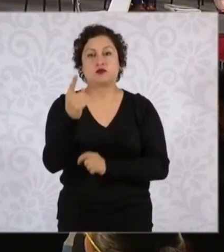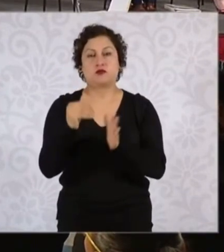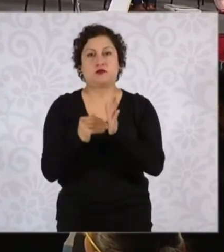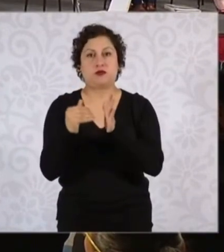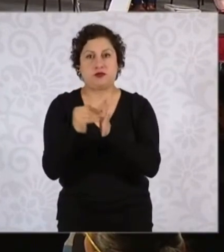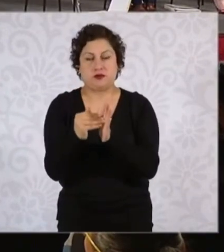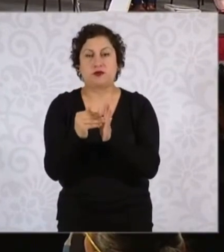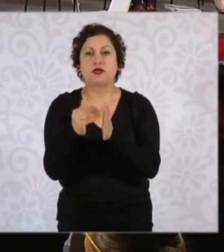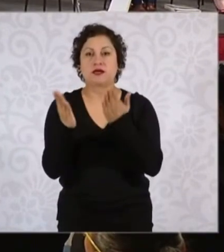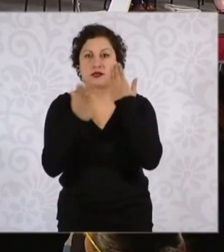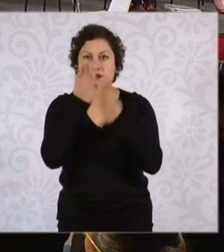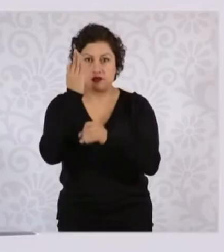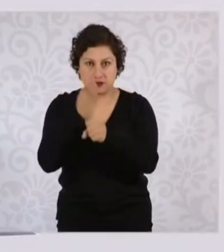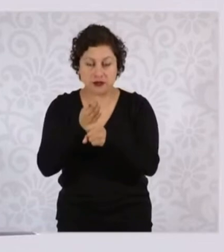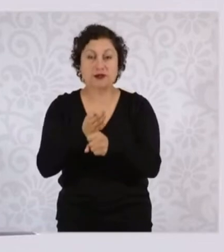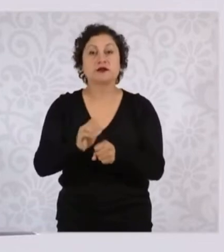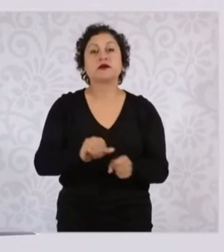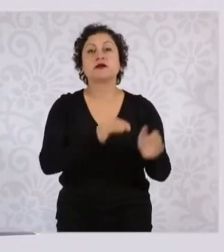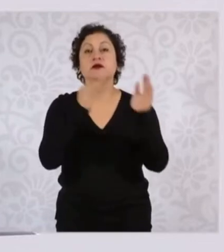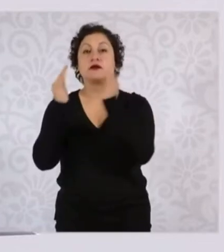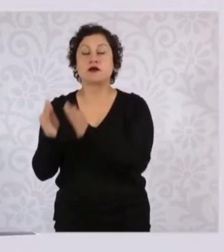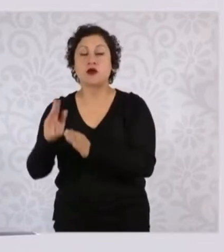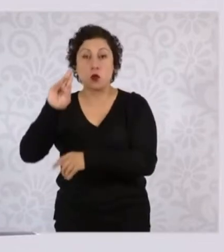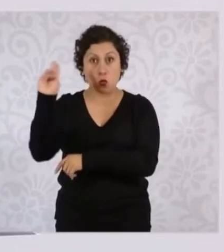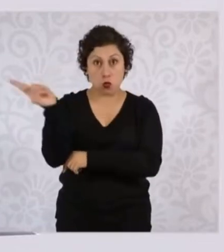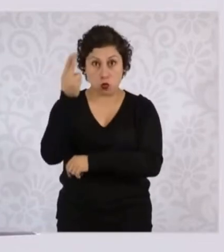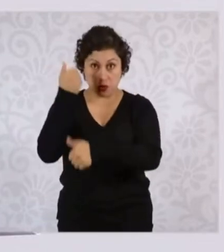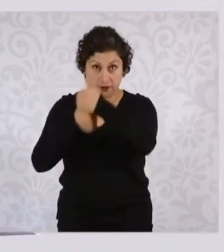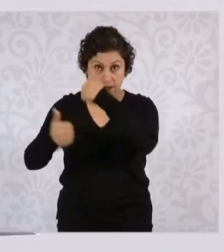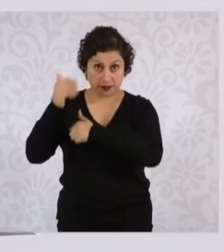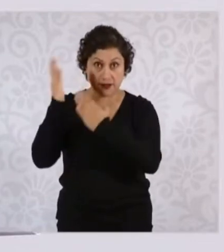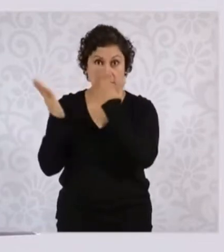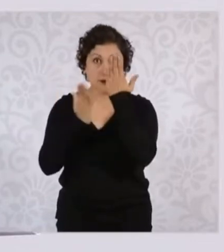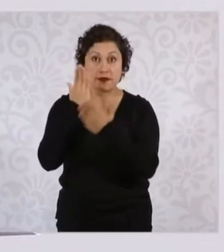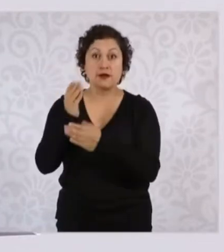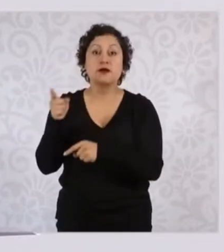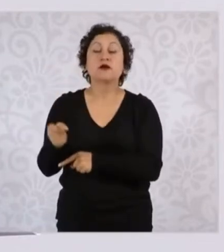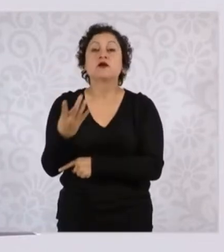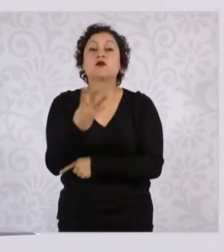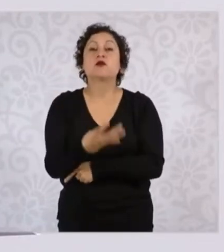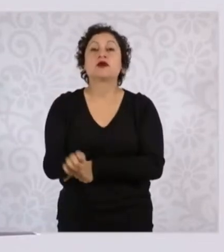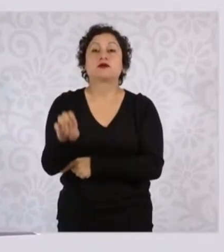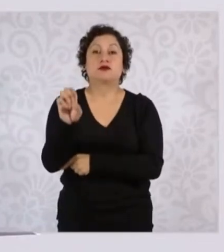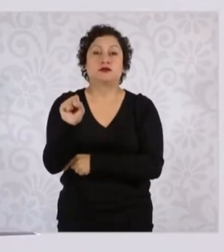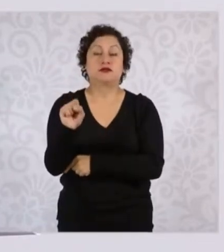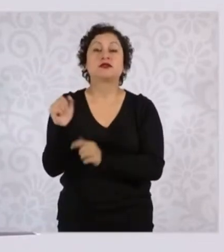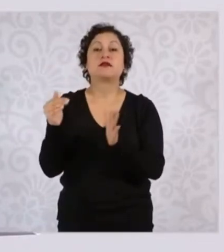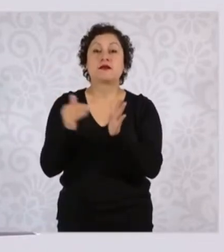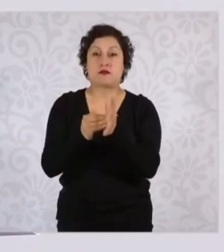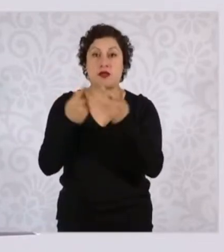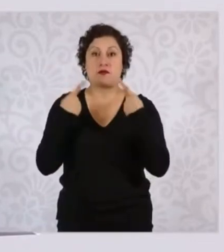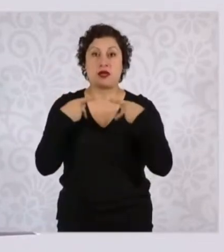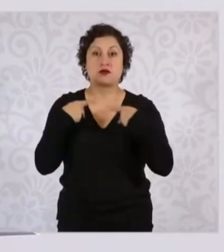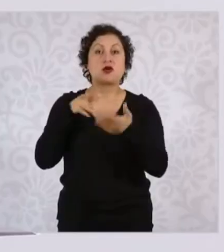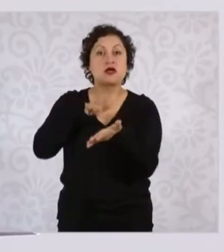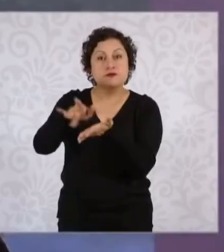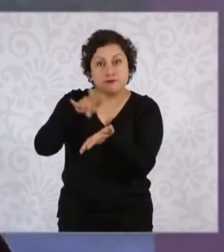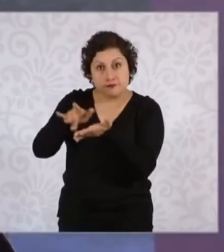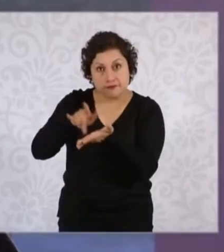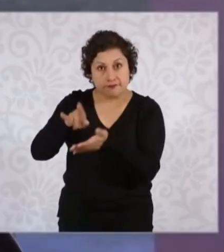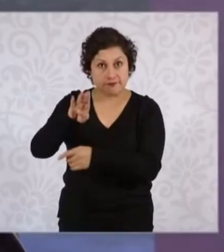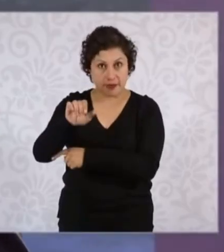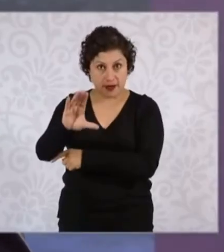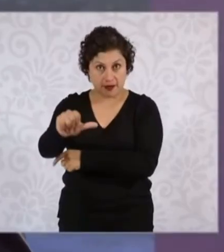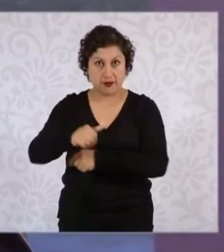y en educación superior se tenía un promedio de 460 mil beneficiarios, es decir, un